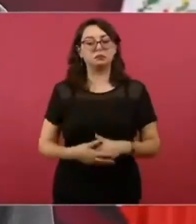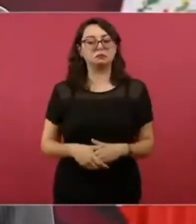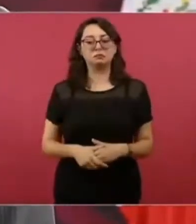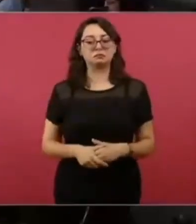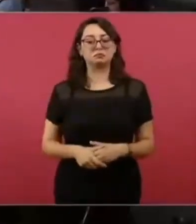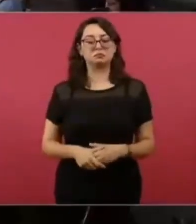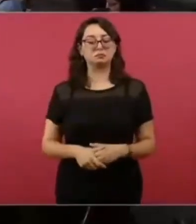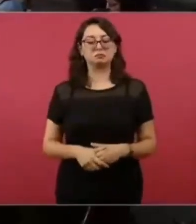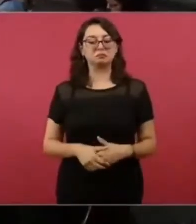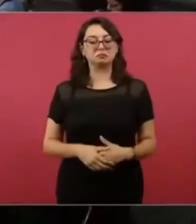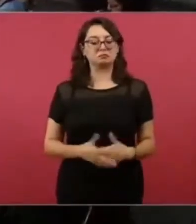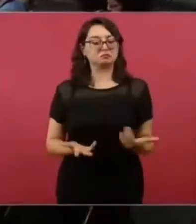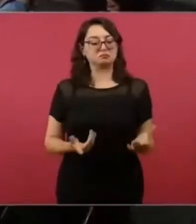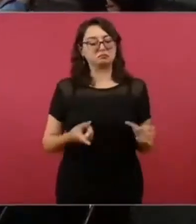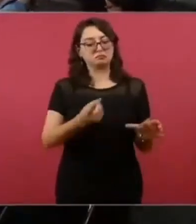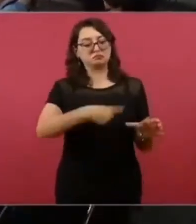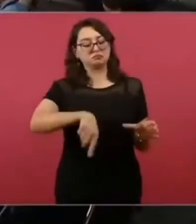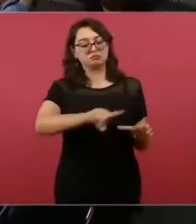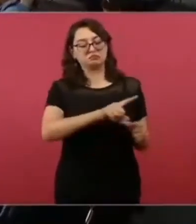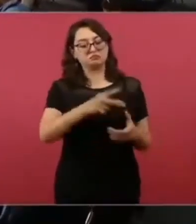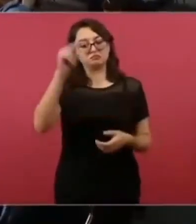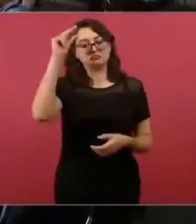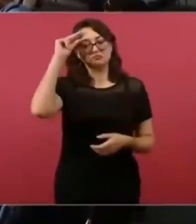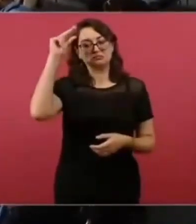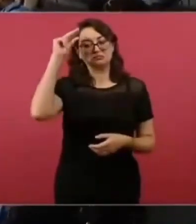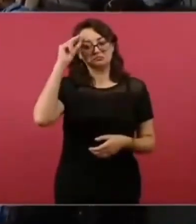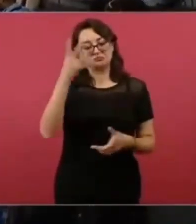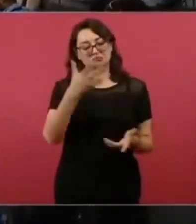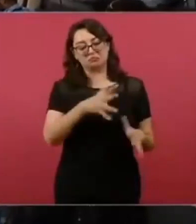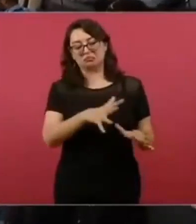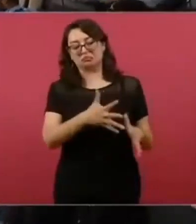buenos intelectuales.